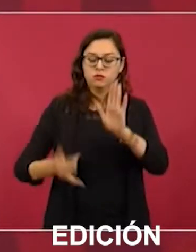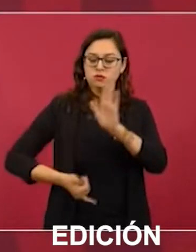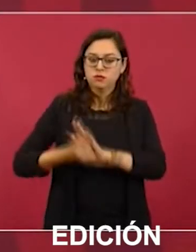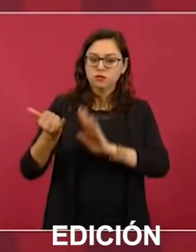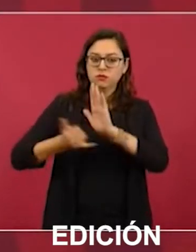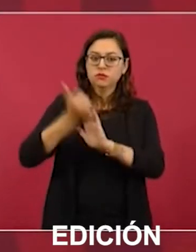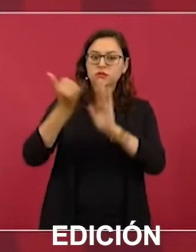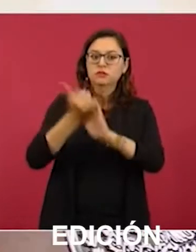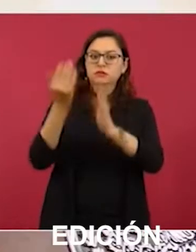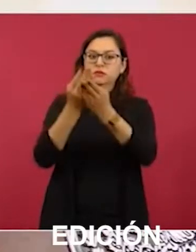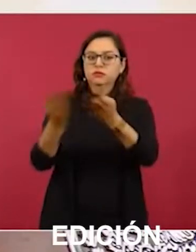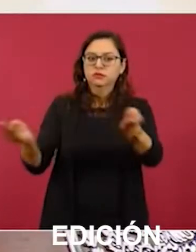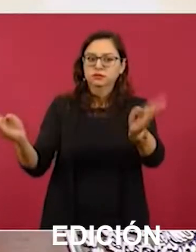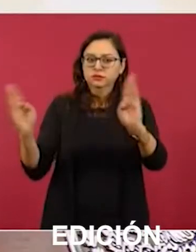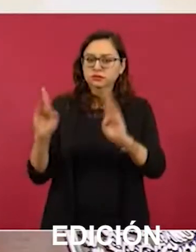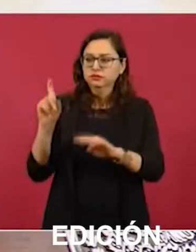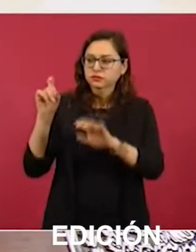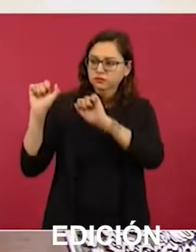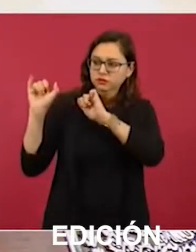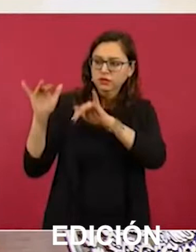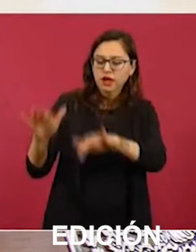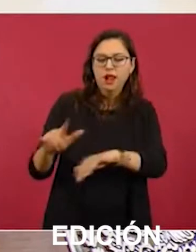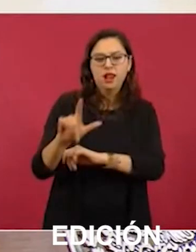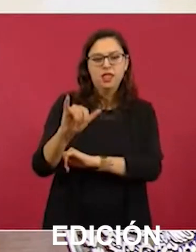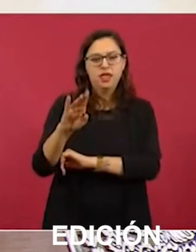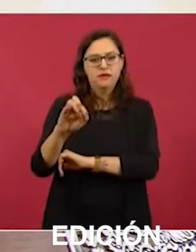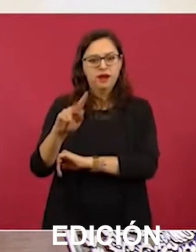en Nuevo León